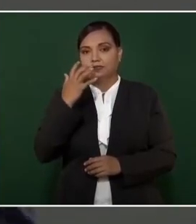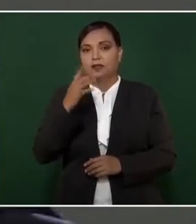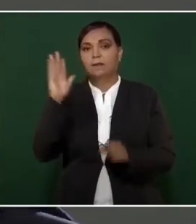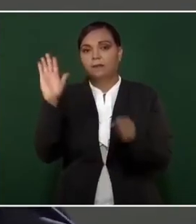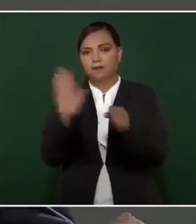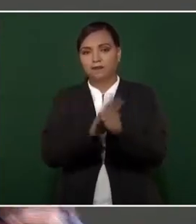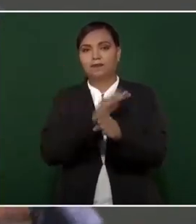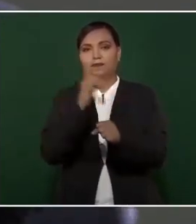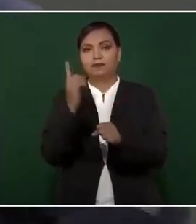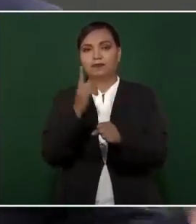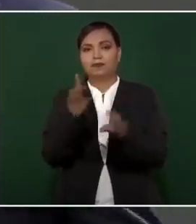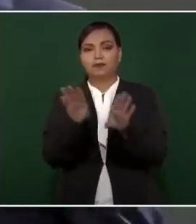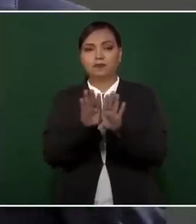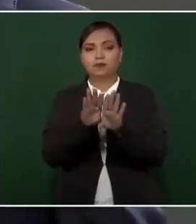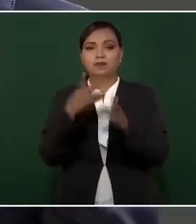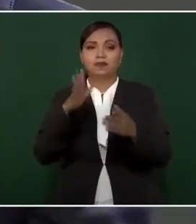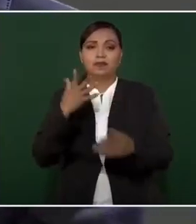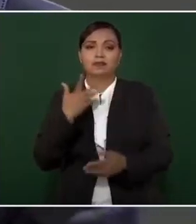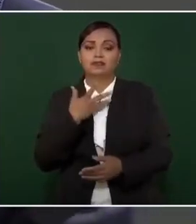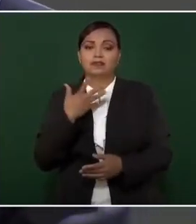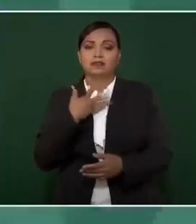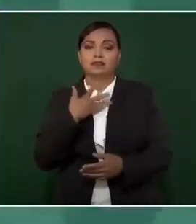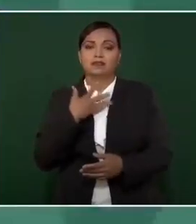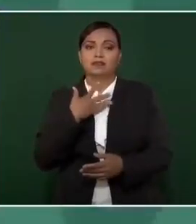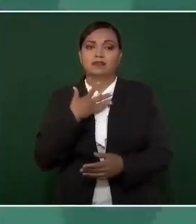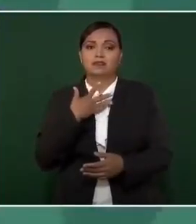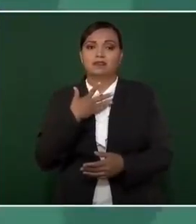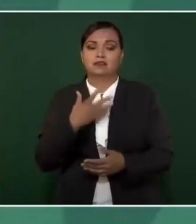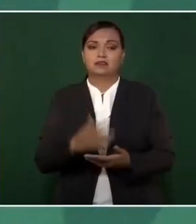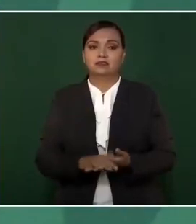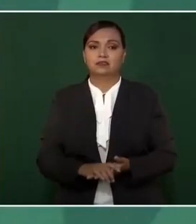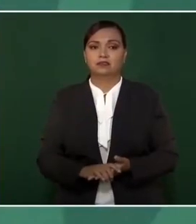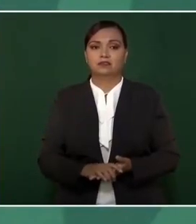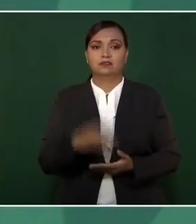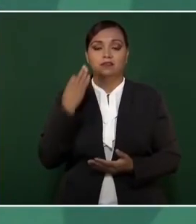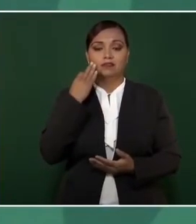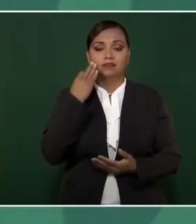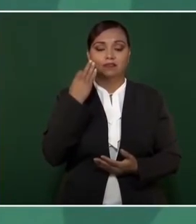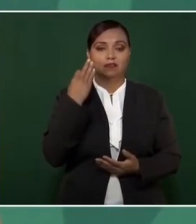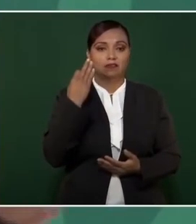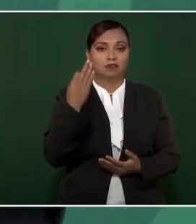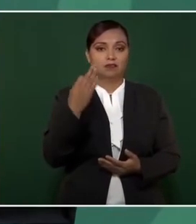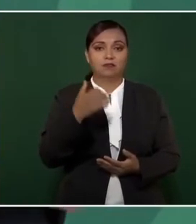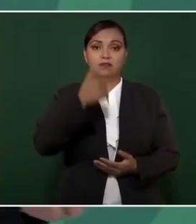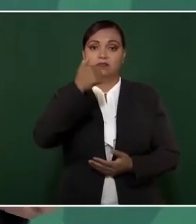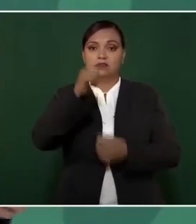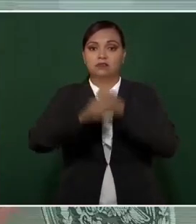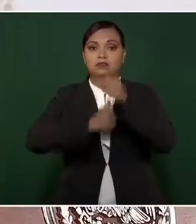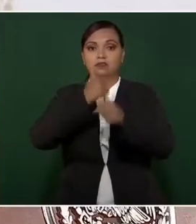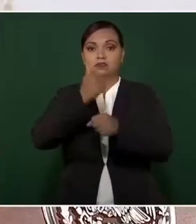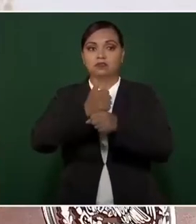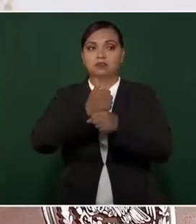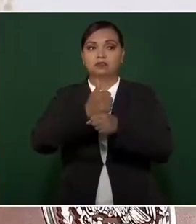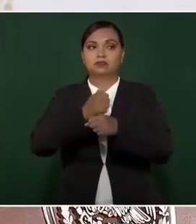Porque si ya llevan seis años